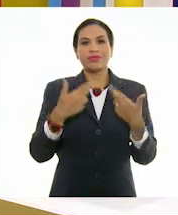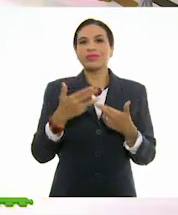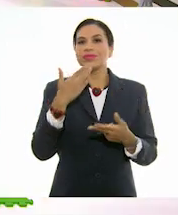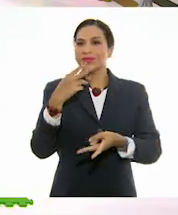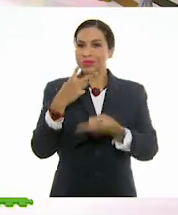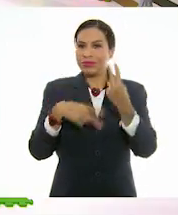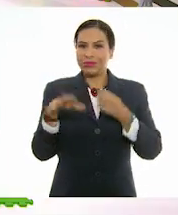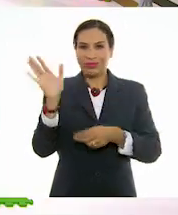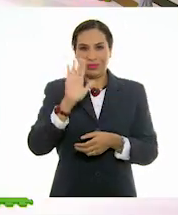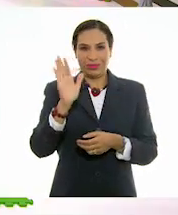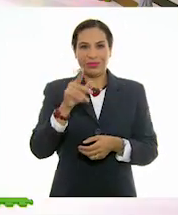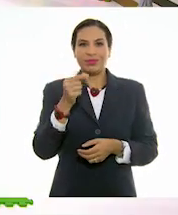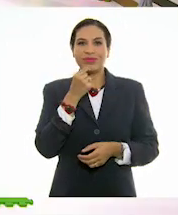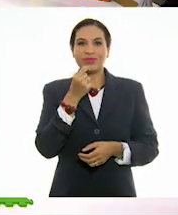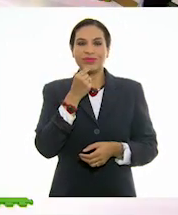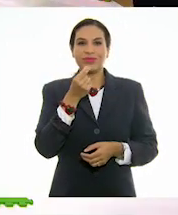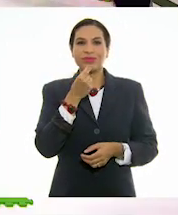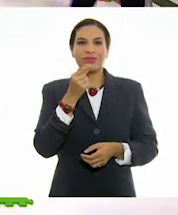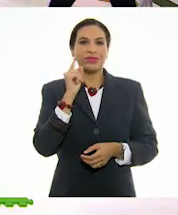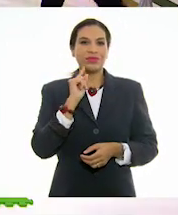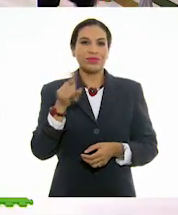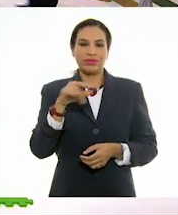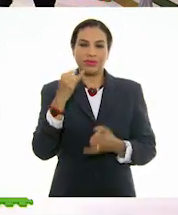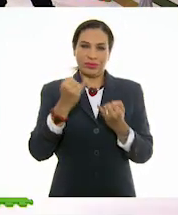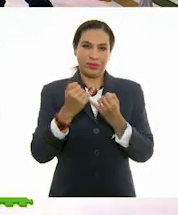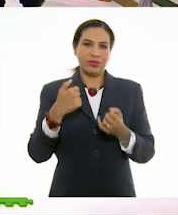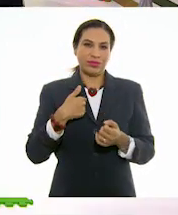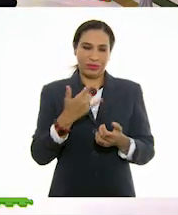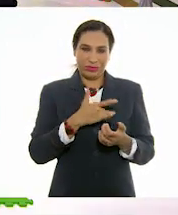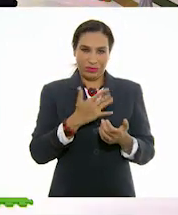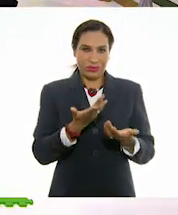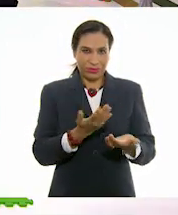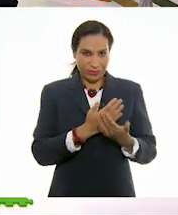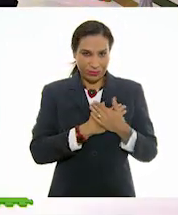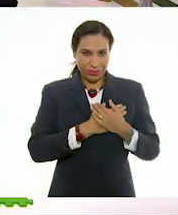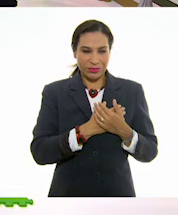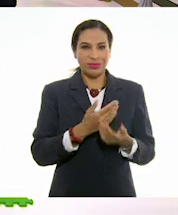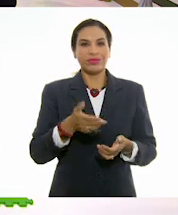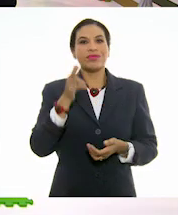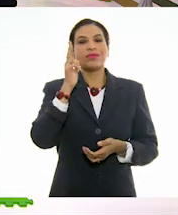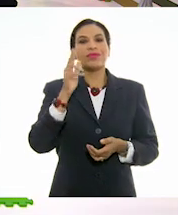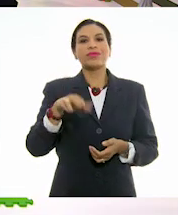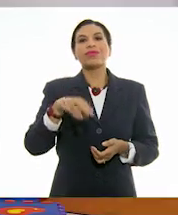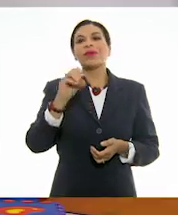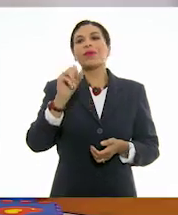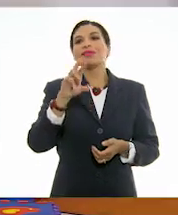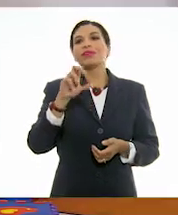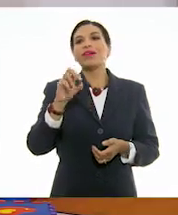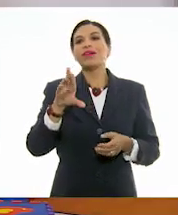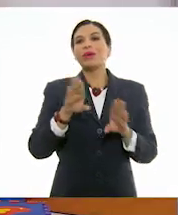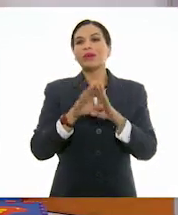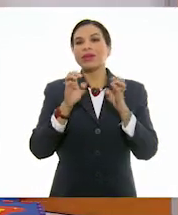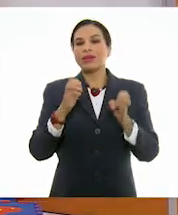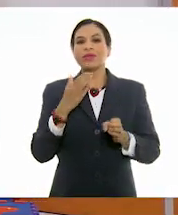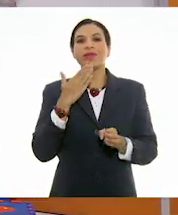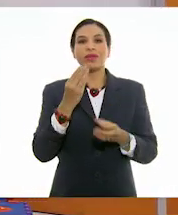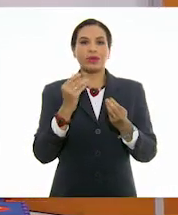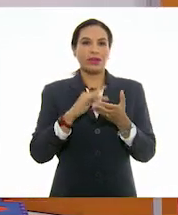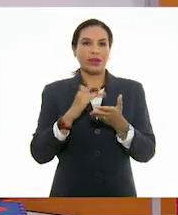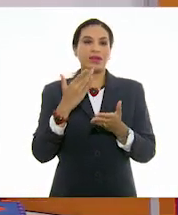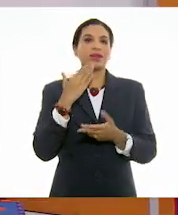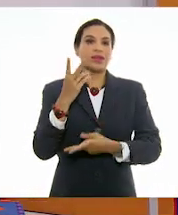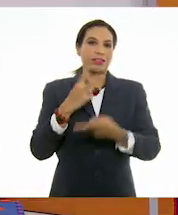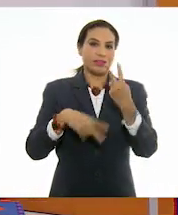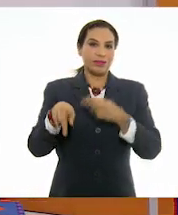bienvenido. Te saludamos las niñas, los niños y un servidor con el corazón. ¿Qué tal, Oscar? ¿Cómo estás? Muy bien, muchas gracias.